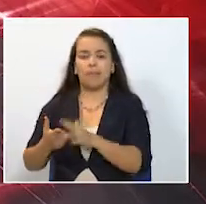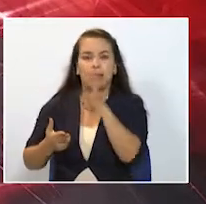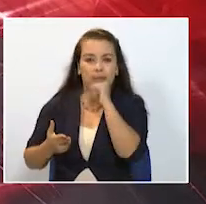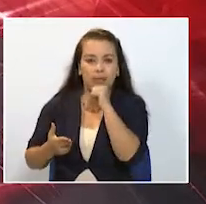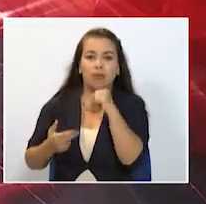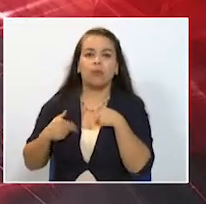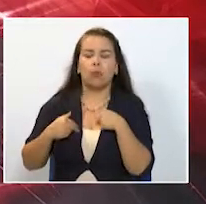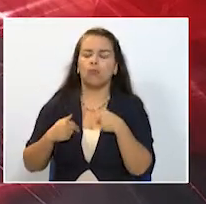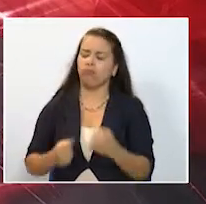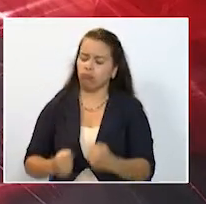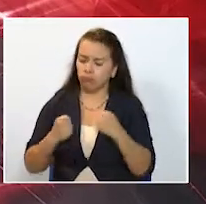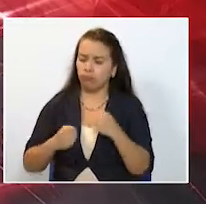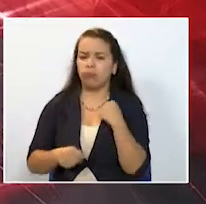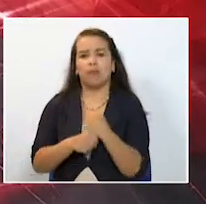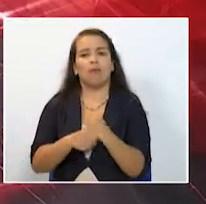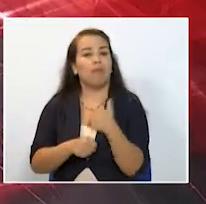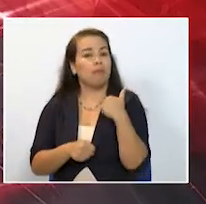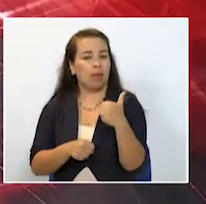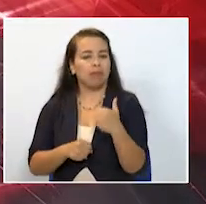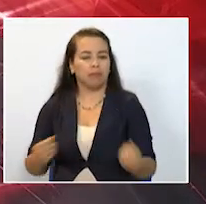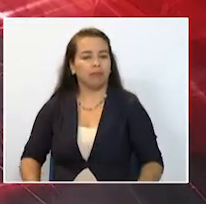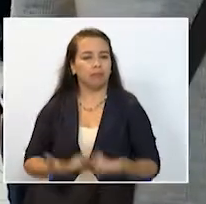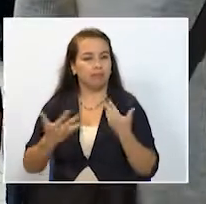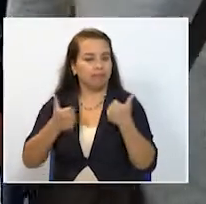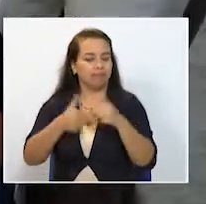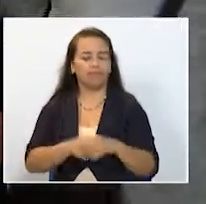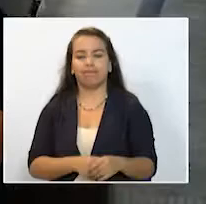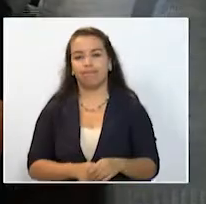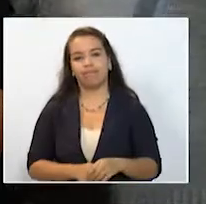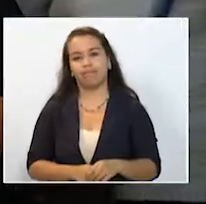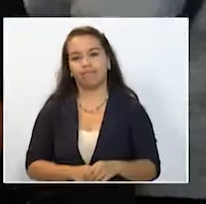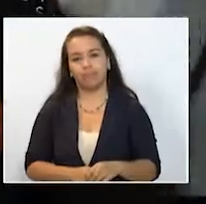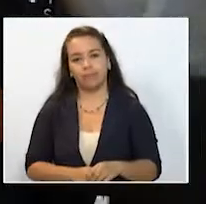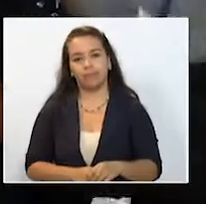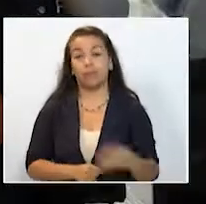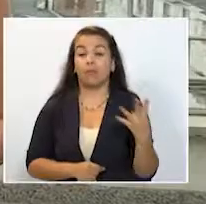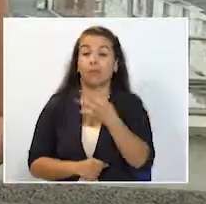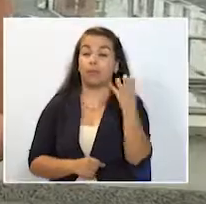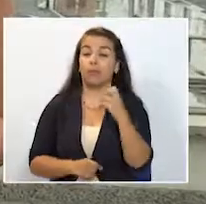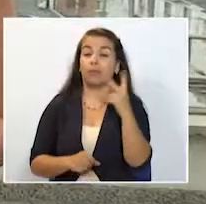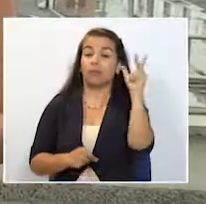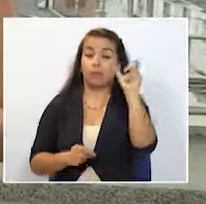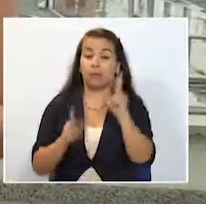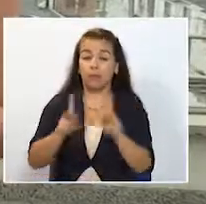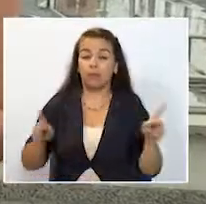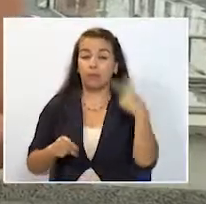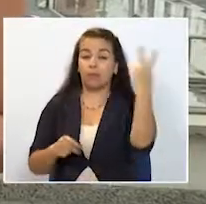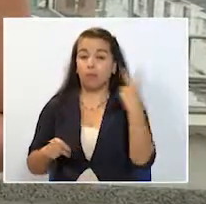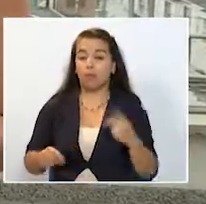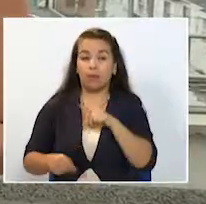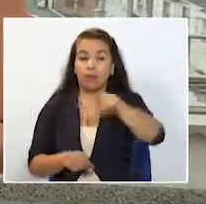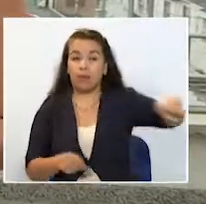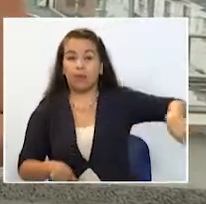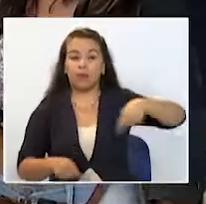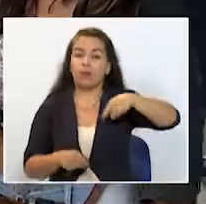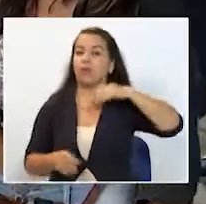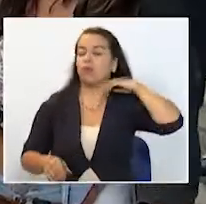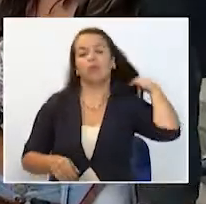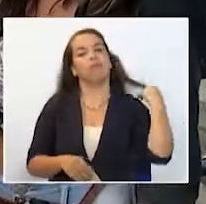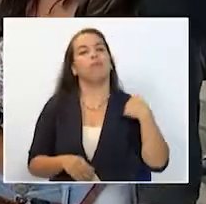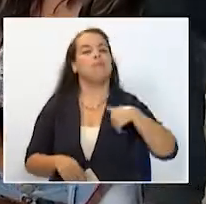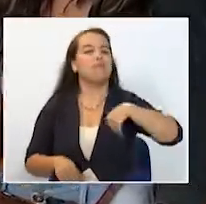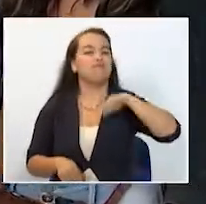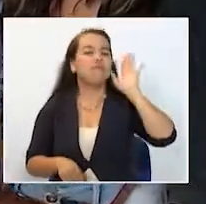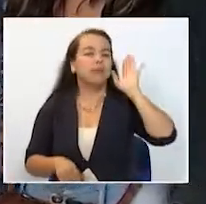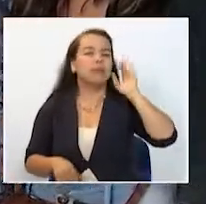sustento digno para vivir tranquilamente Son más de 400 venezolanos que residen en la ciudad la mayoría porque cuentan con